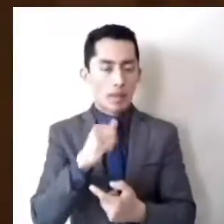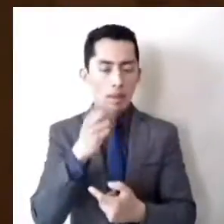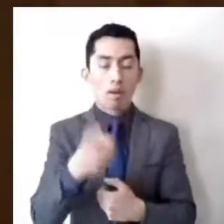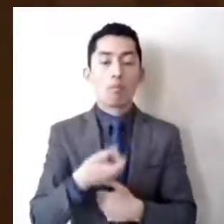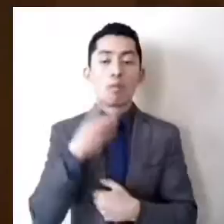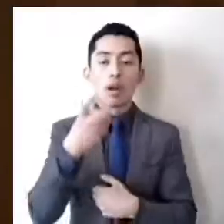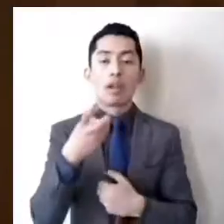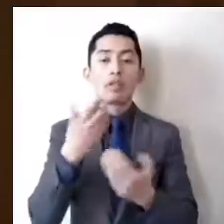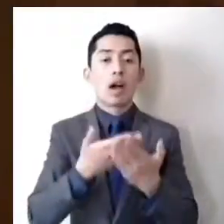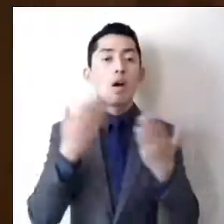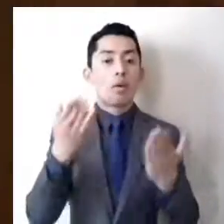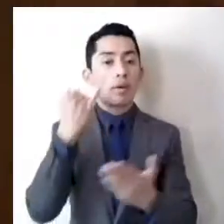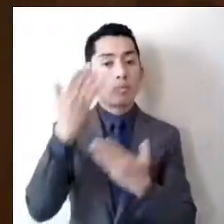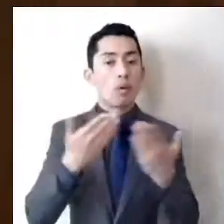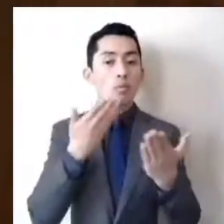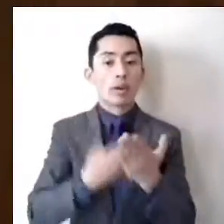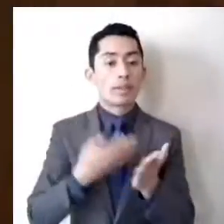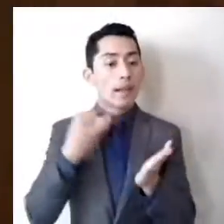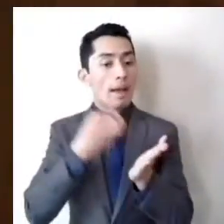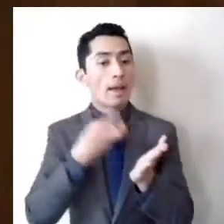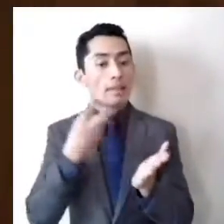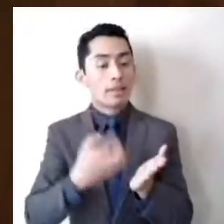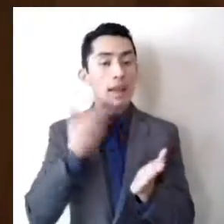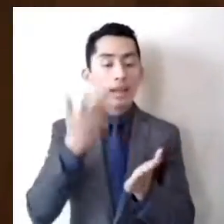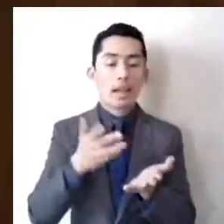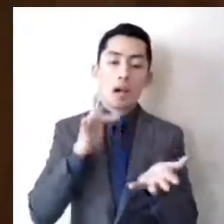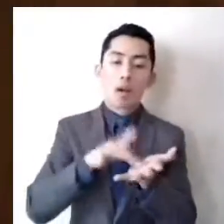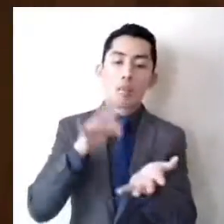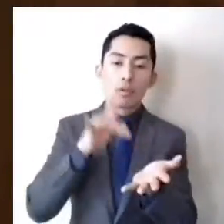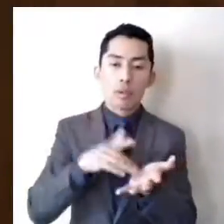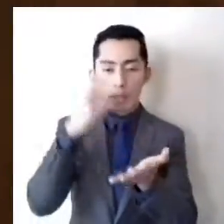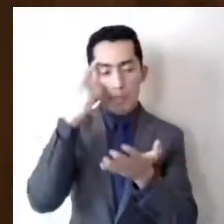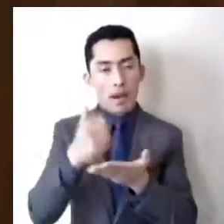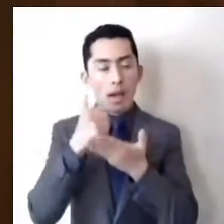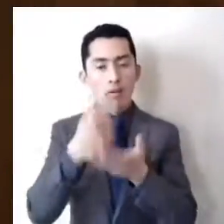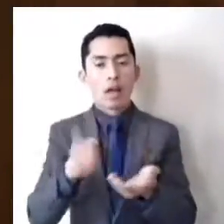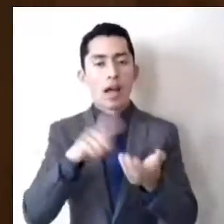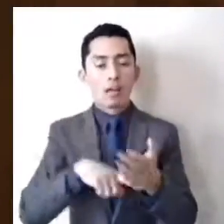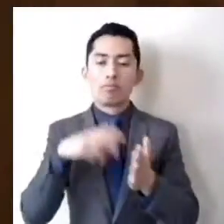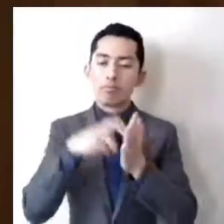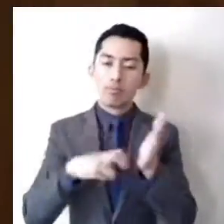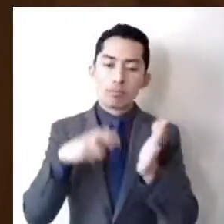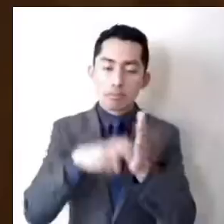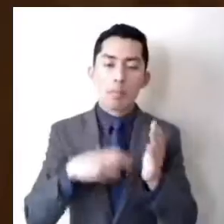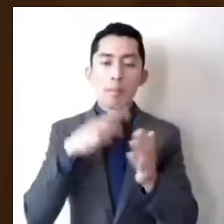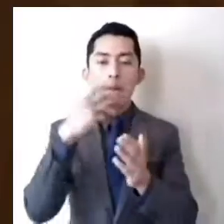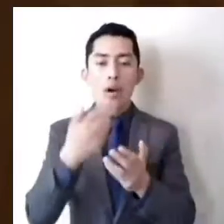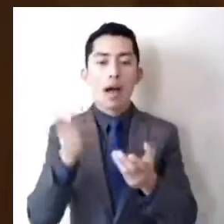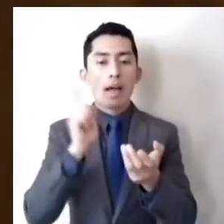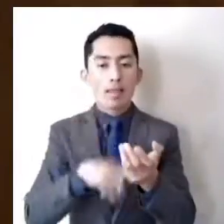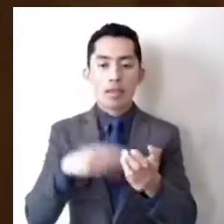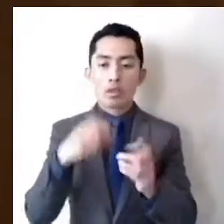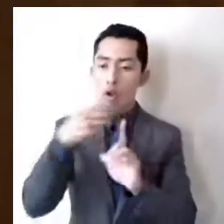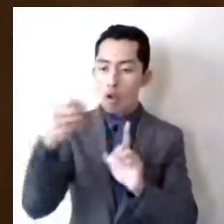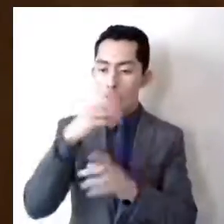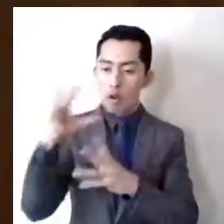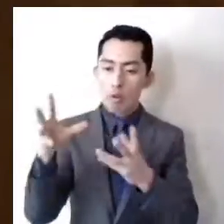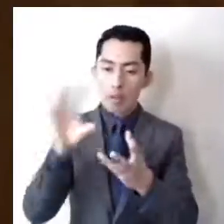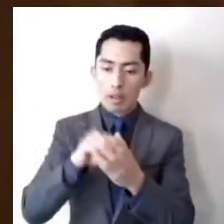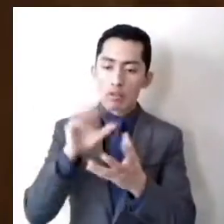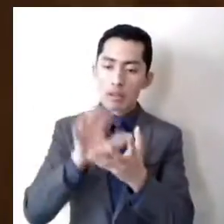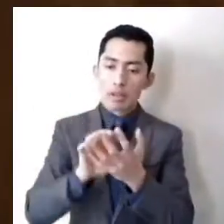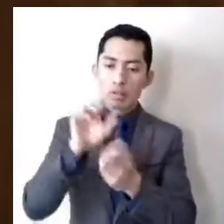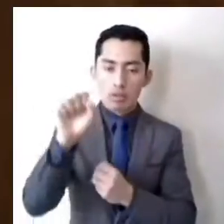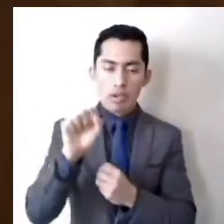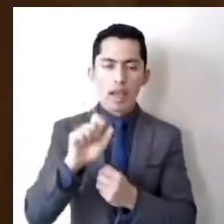presente iniciativa busca contribuir al perfeccionamiento del orden constitucional, aclarando la